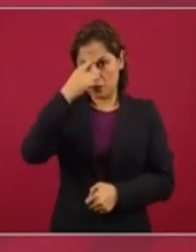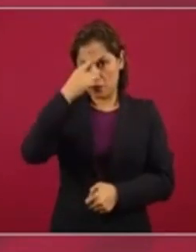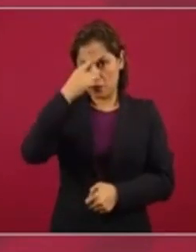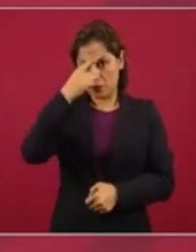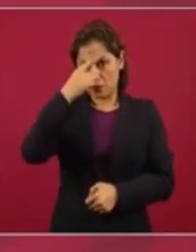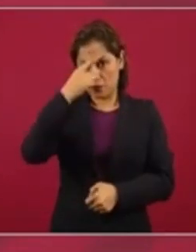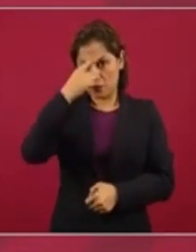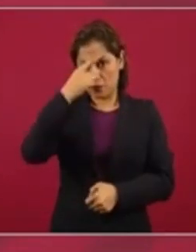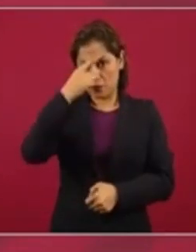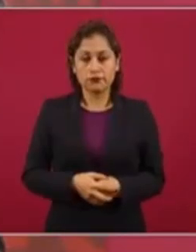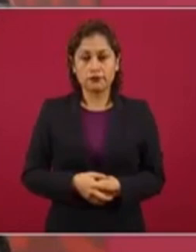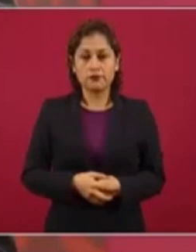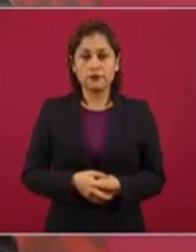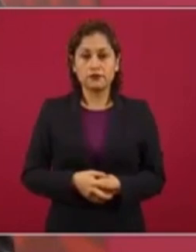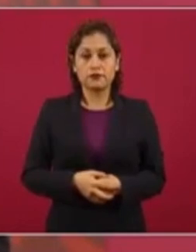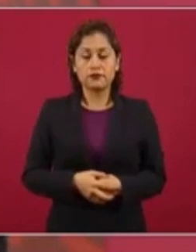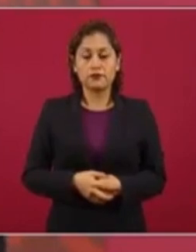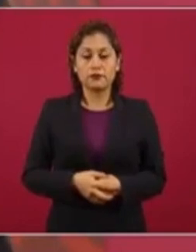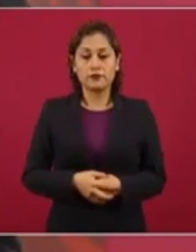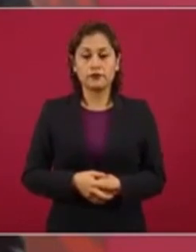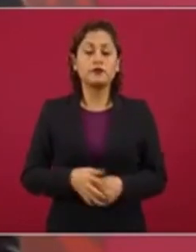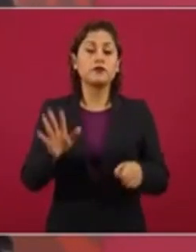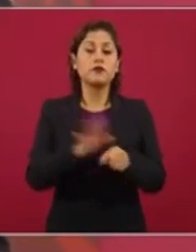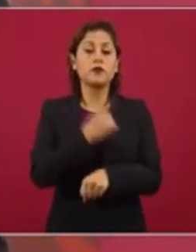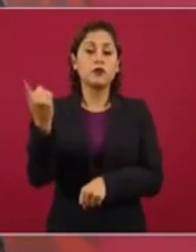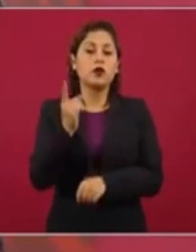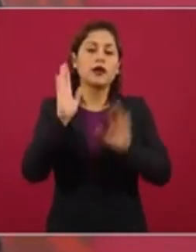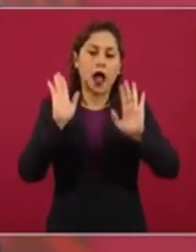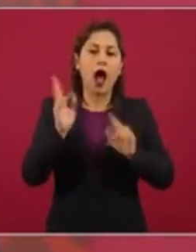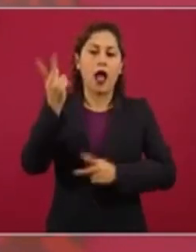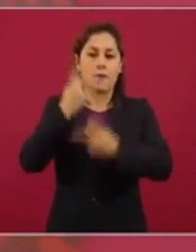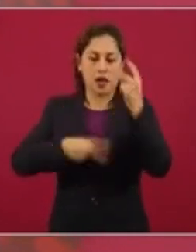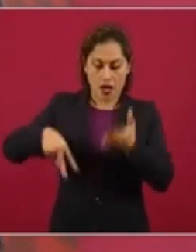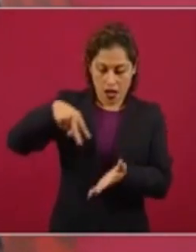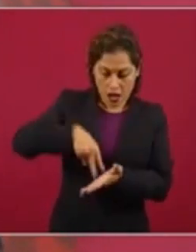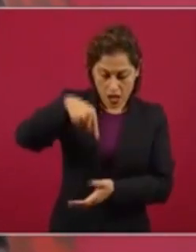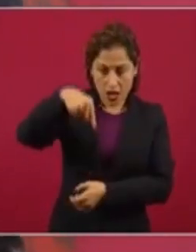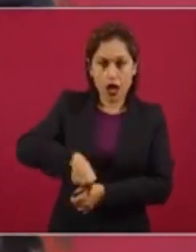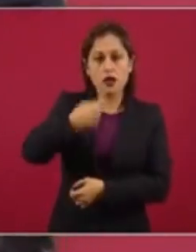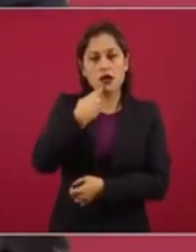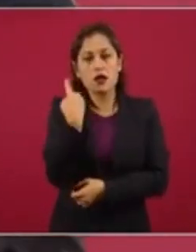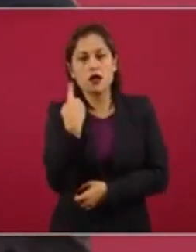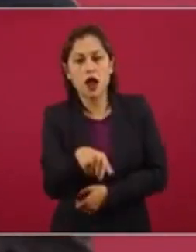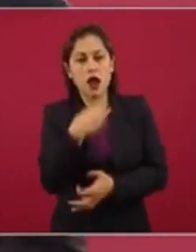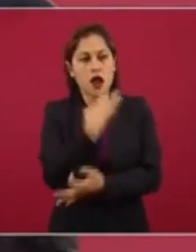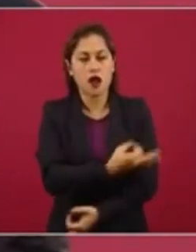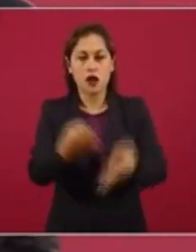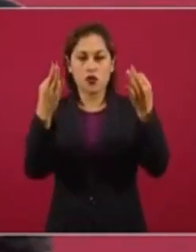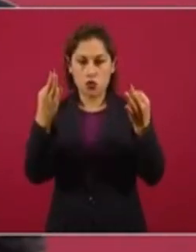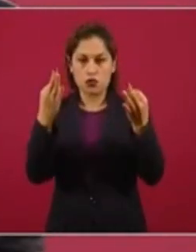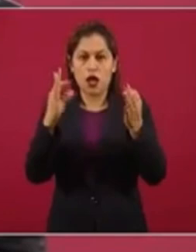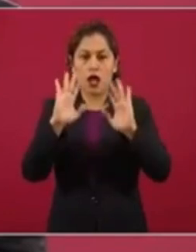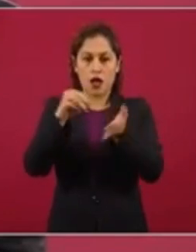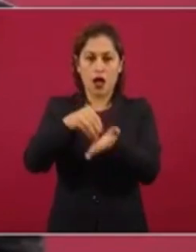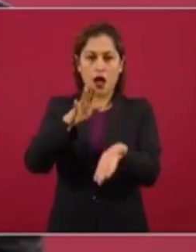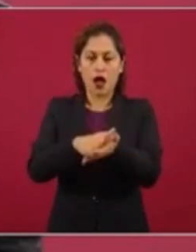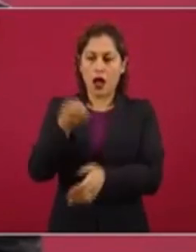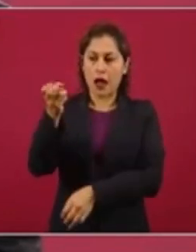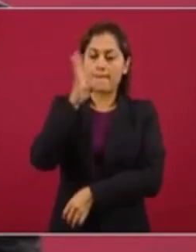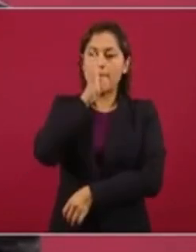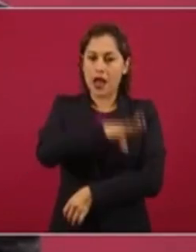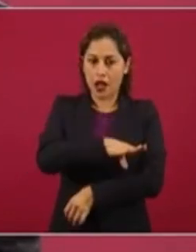porque si no, se hace la acusación aquí y queda ya la mancha.